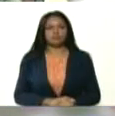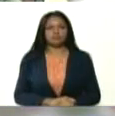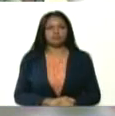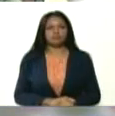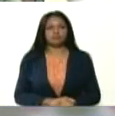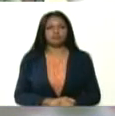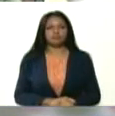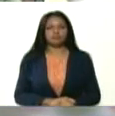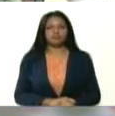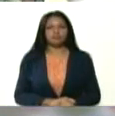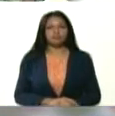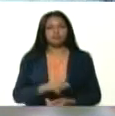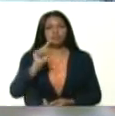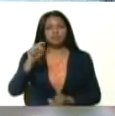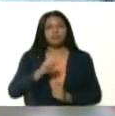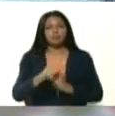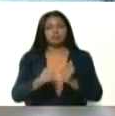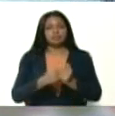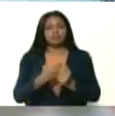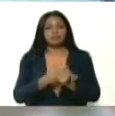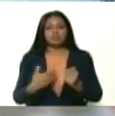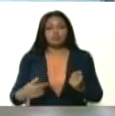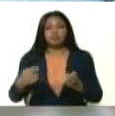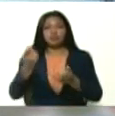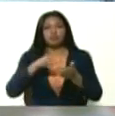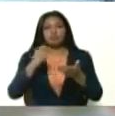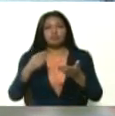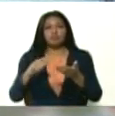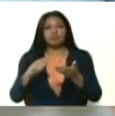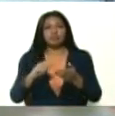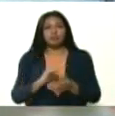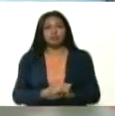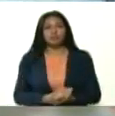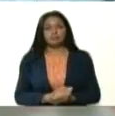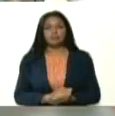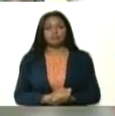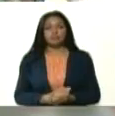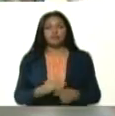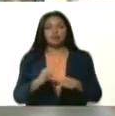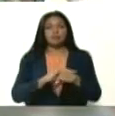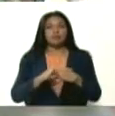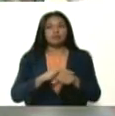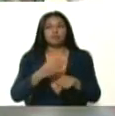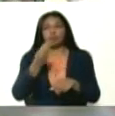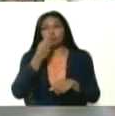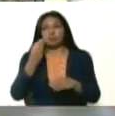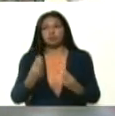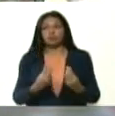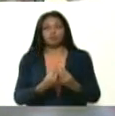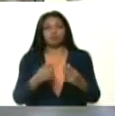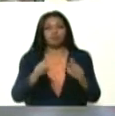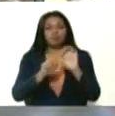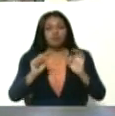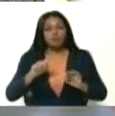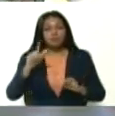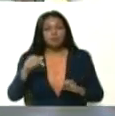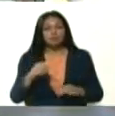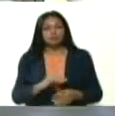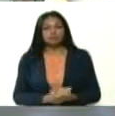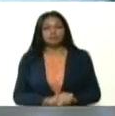Y también, señora vicepresidenta, usted me firma este punto de cuenta con el Ministro de Alimentación, Leal Tellería,